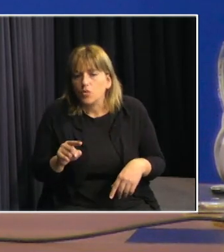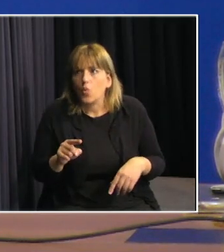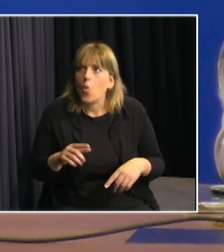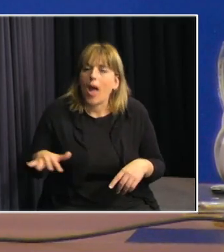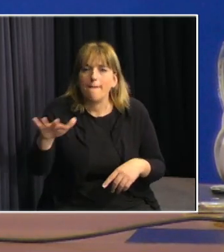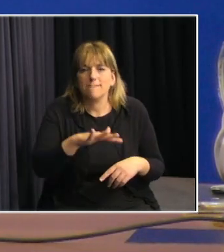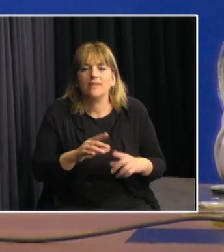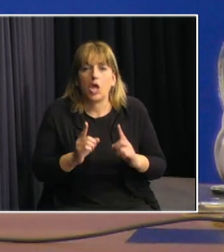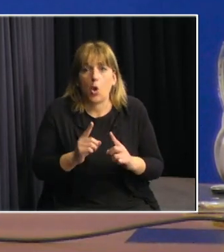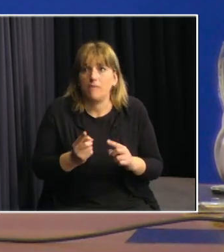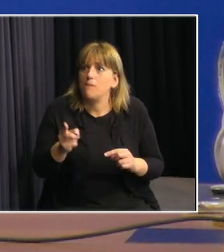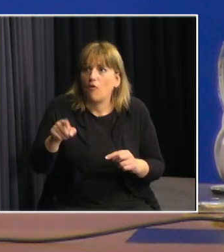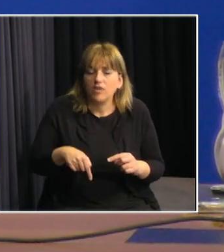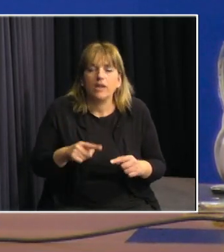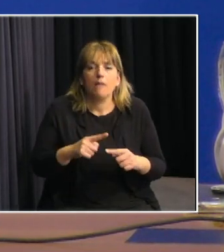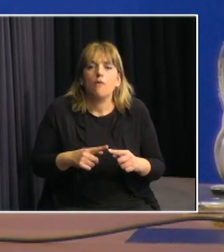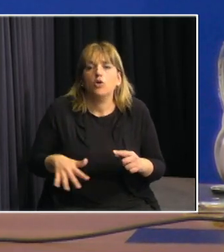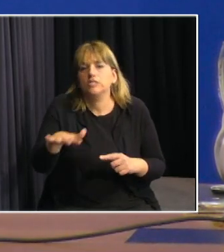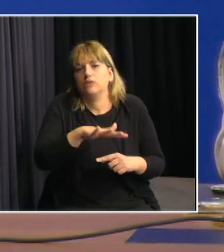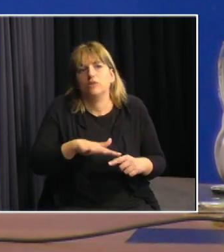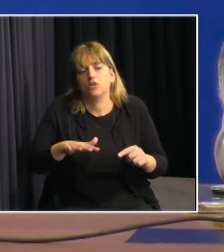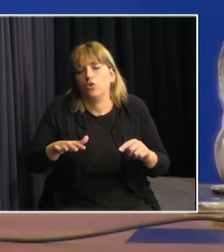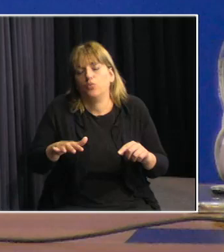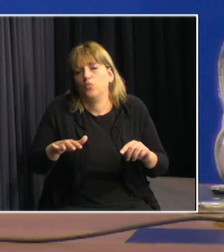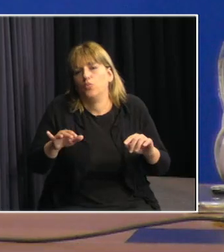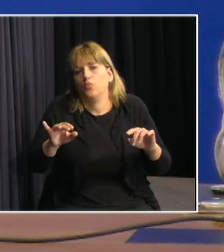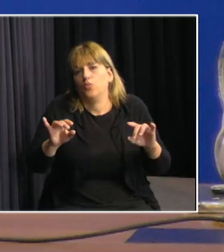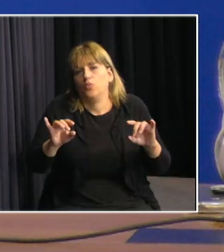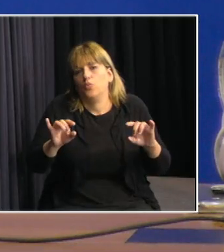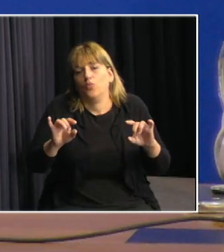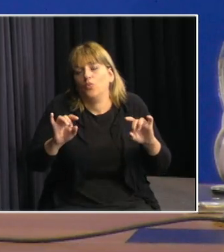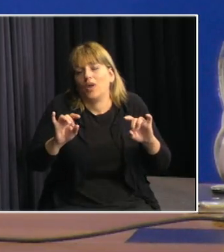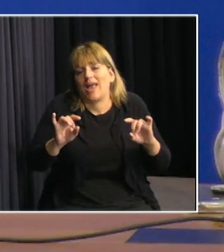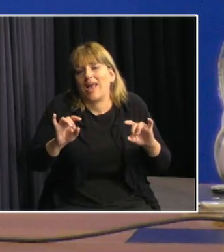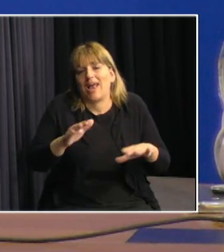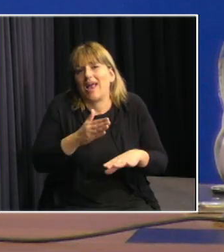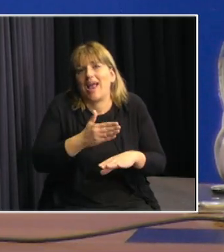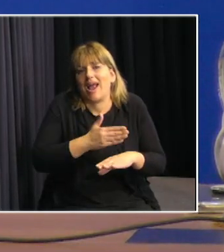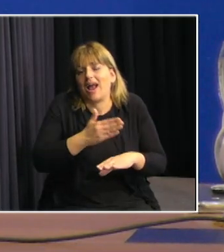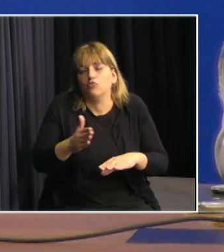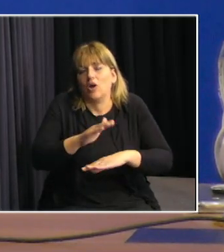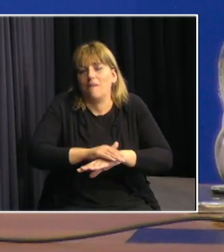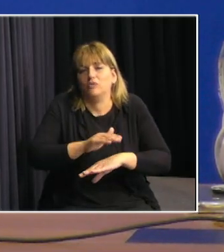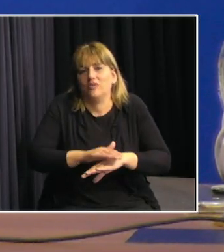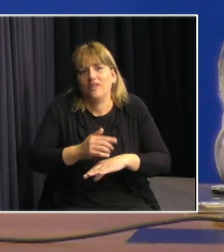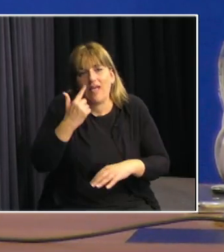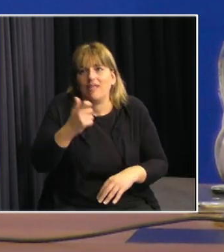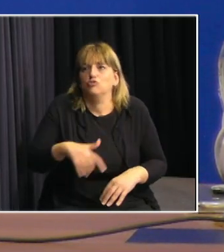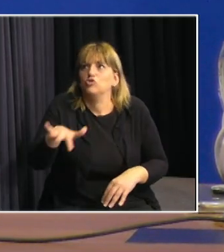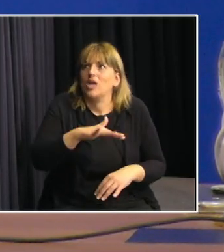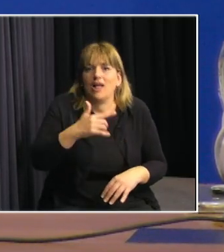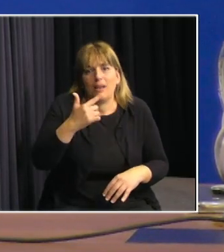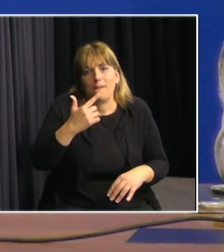mismo producto de causas producidas por el hombre, que muchas veces